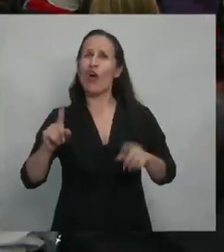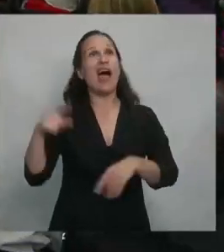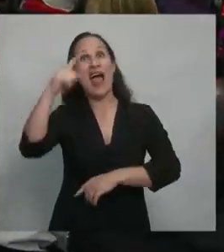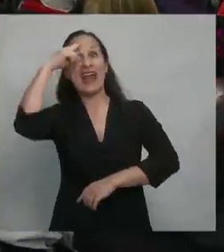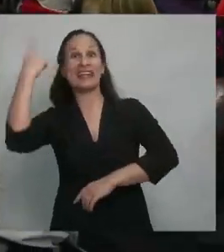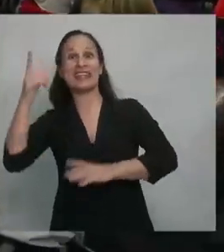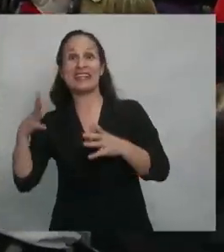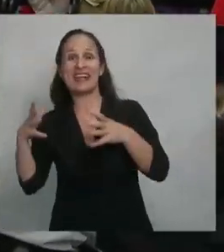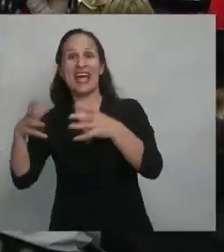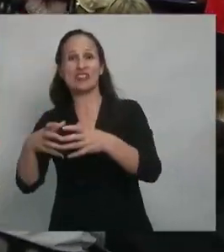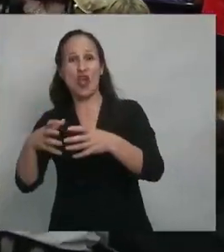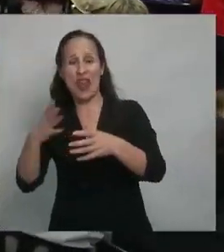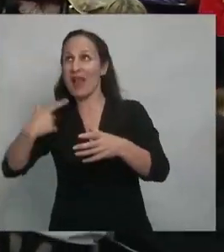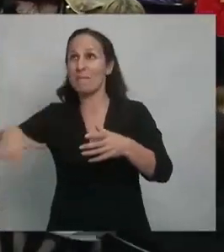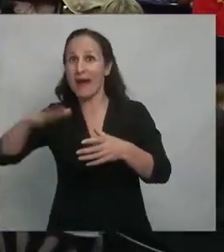ni popular además.